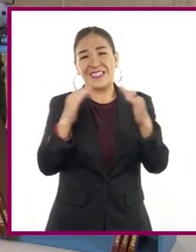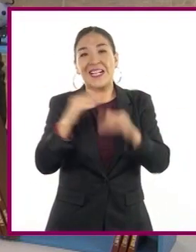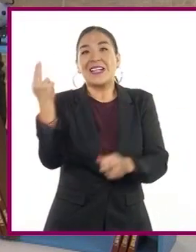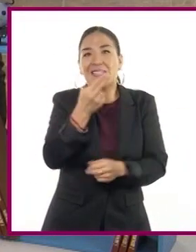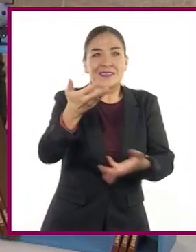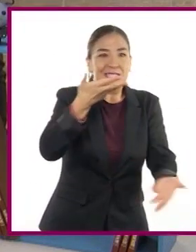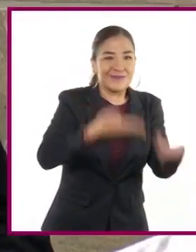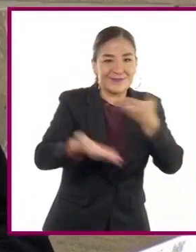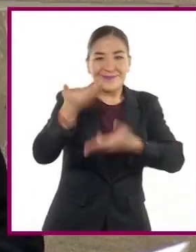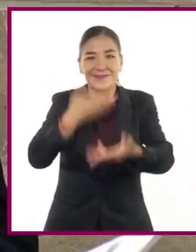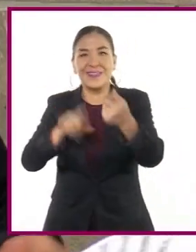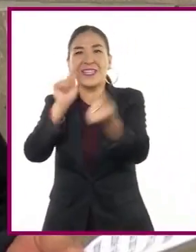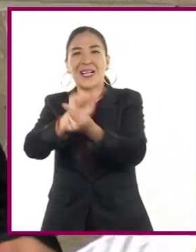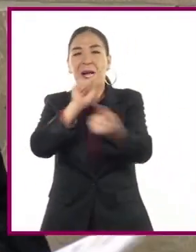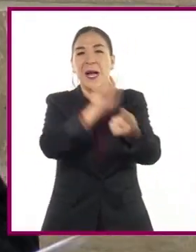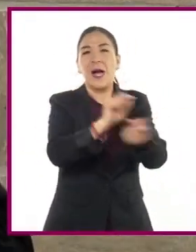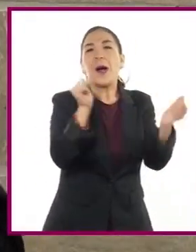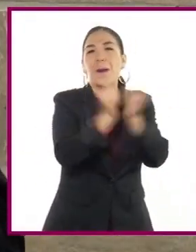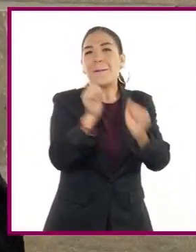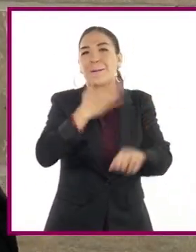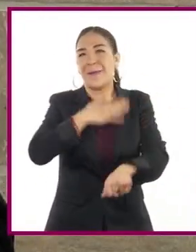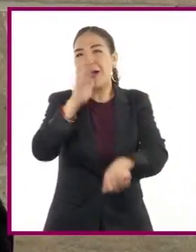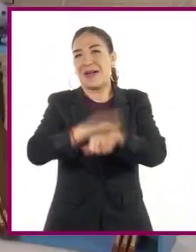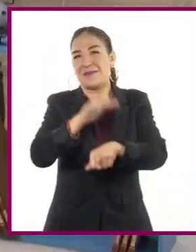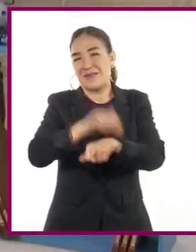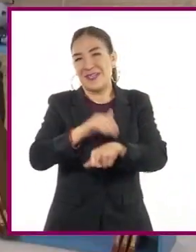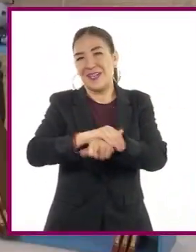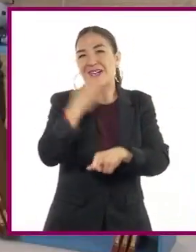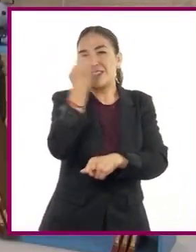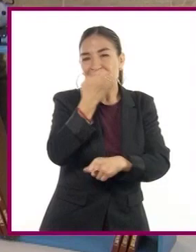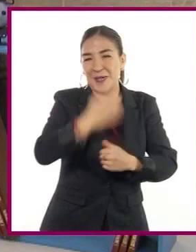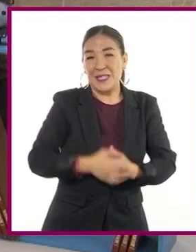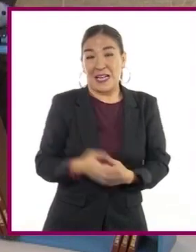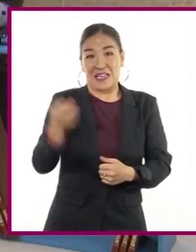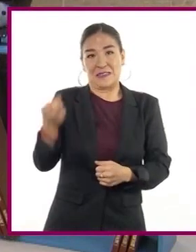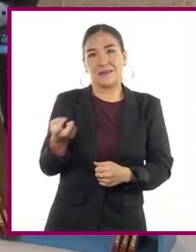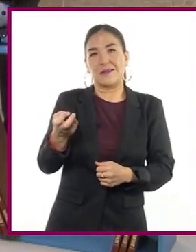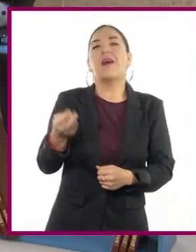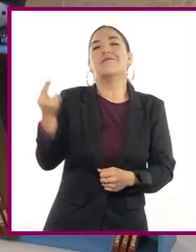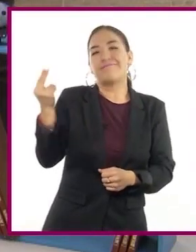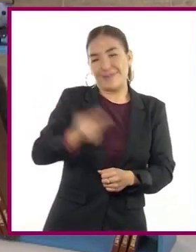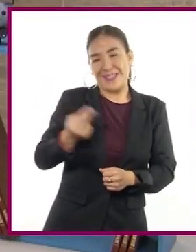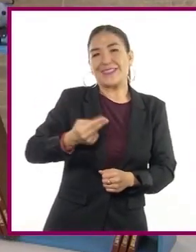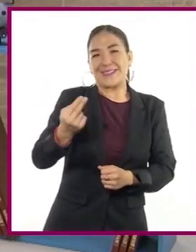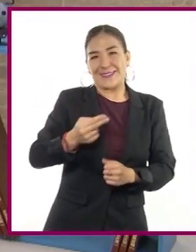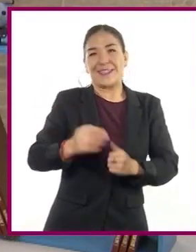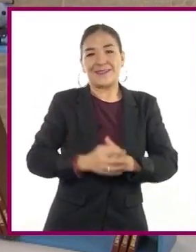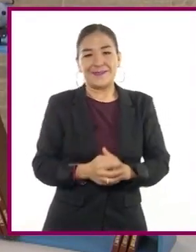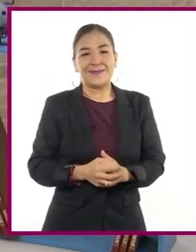socializar con mis amigos de la escuela. Esto, sin duda, es una necesidad.